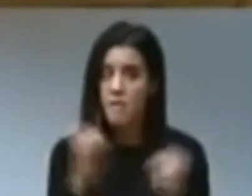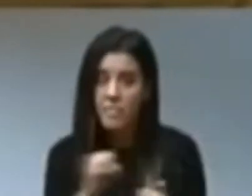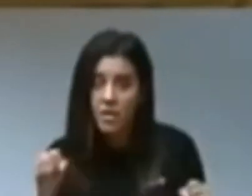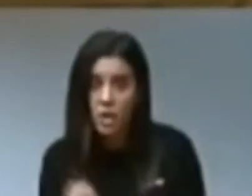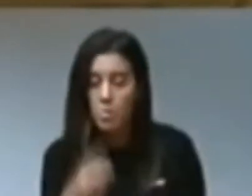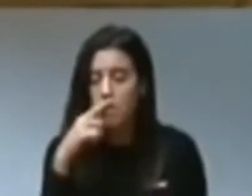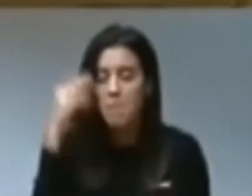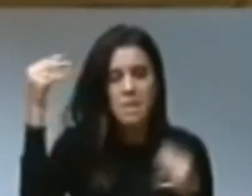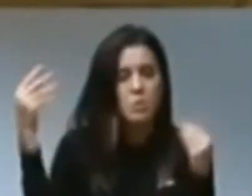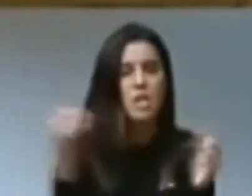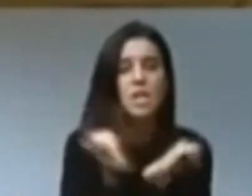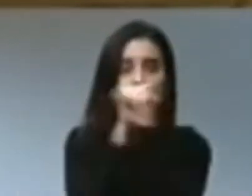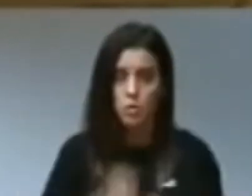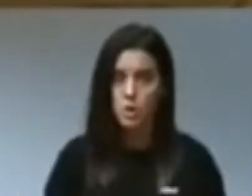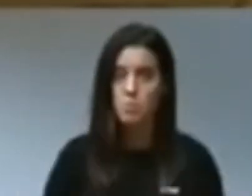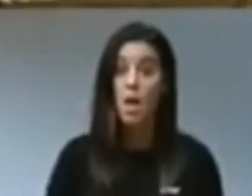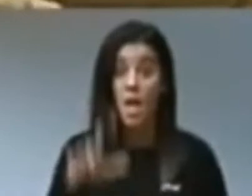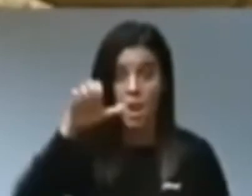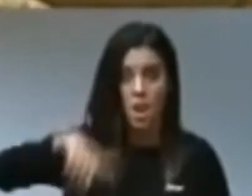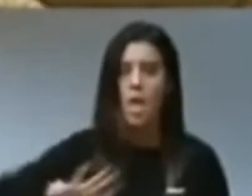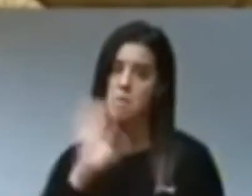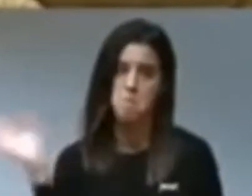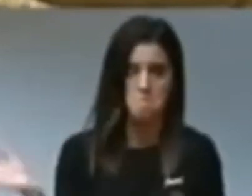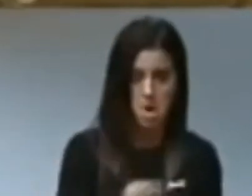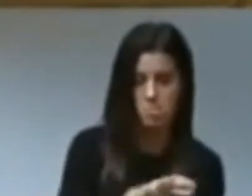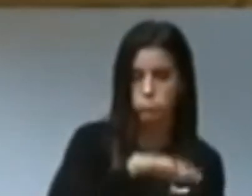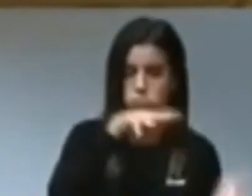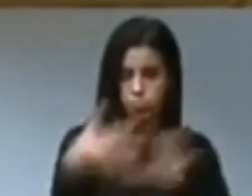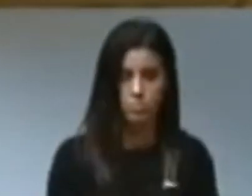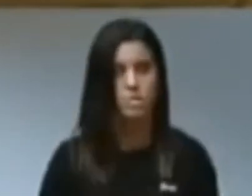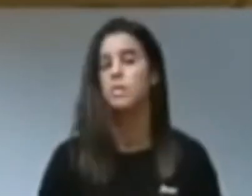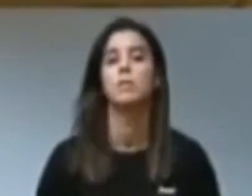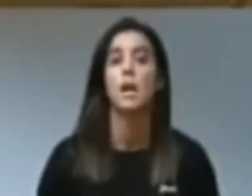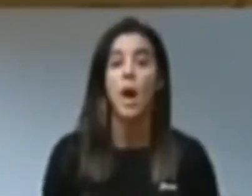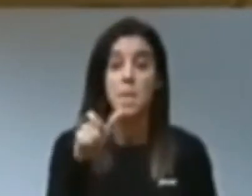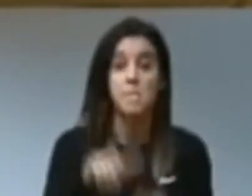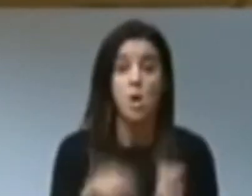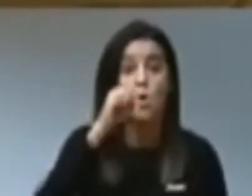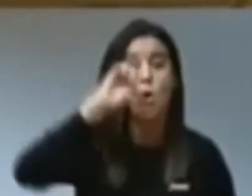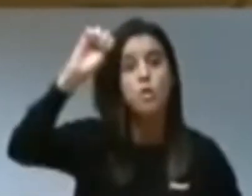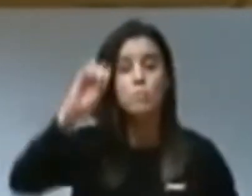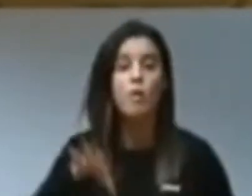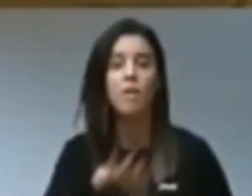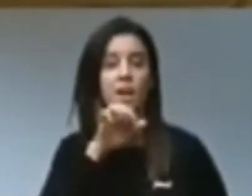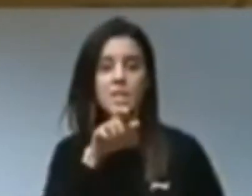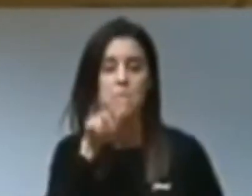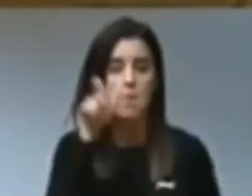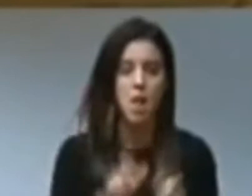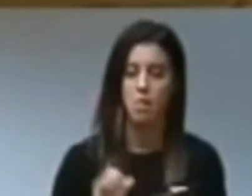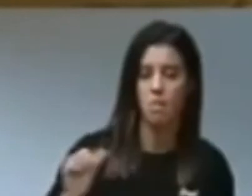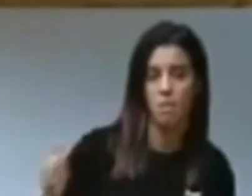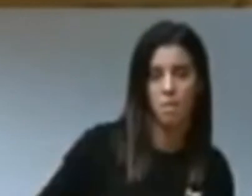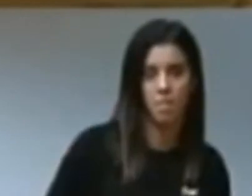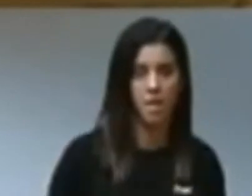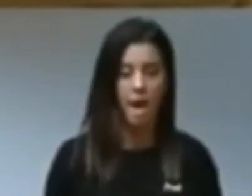¿Por qué no sabemos esas cosas? Dice. ¿Por qué no sabemos que todos los jefes de fila del comunismo fueron señoritos? Hijos de papá,